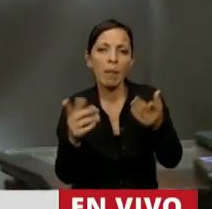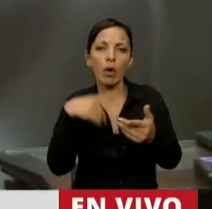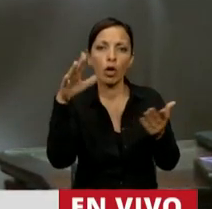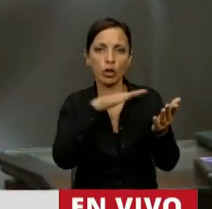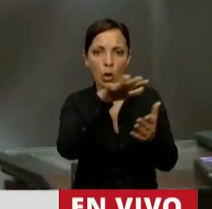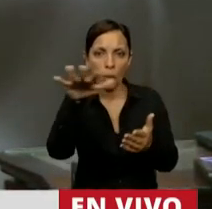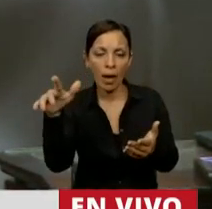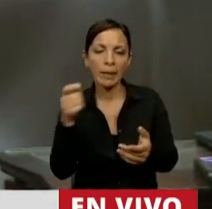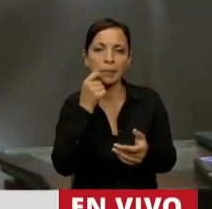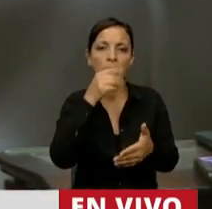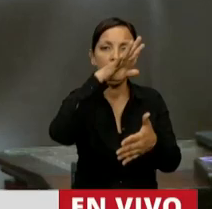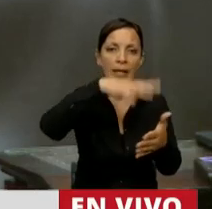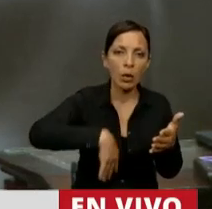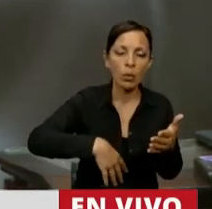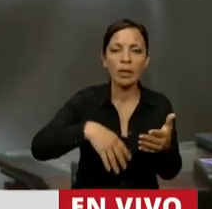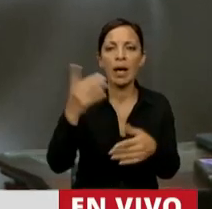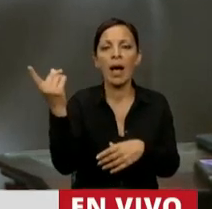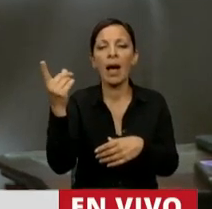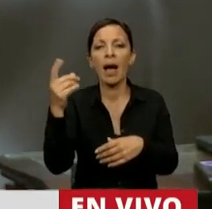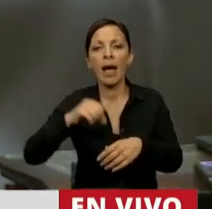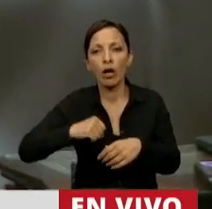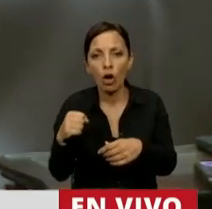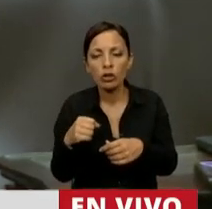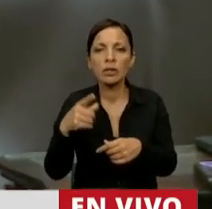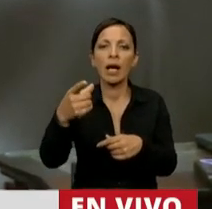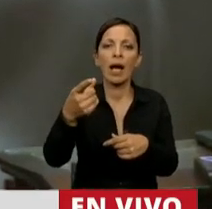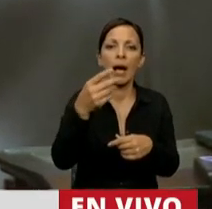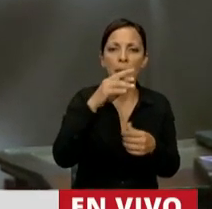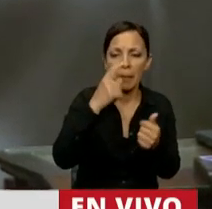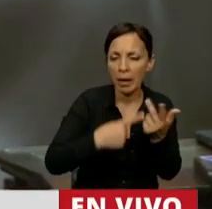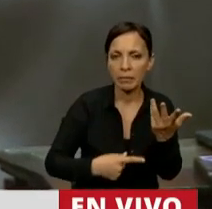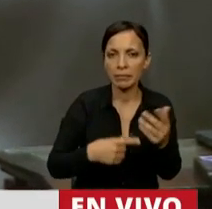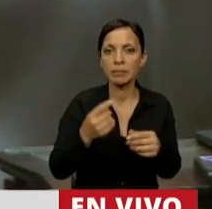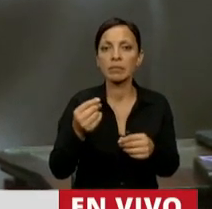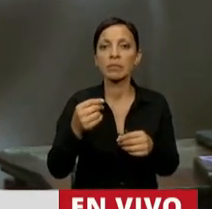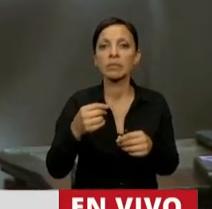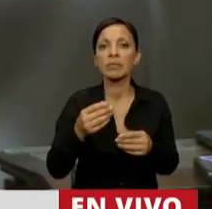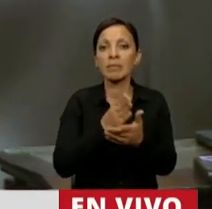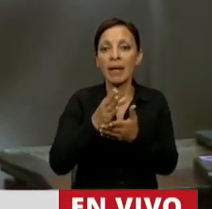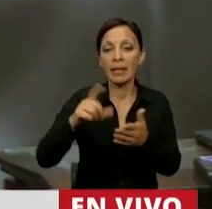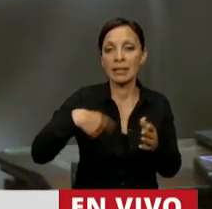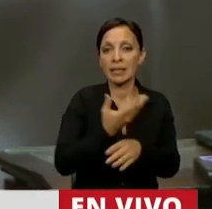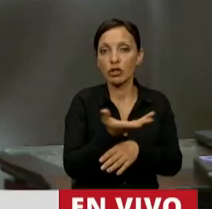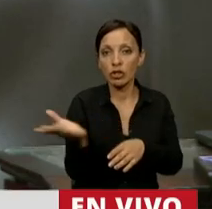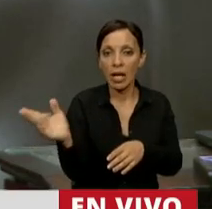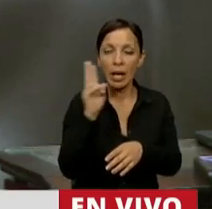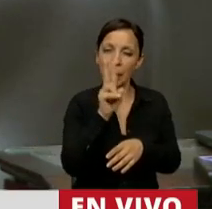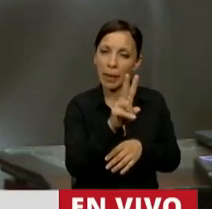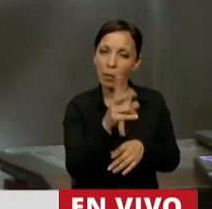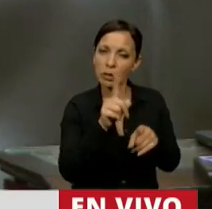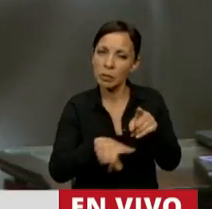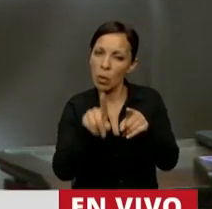otros lugares que son Cataluña, Escocia, Quebec, Baviera, etc. En ciencias sociales, cuando un fenómeno se repite mucho,